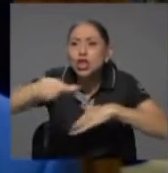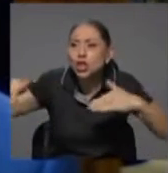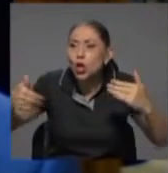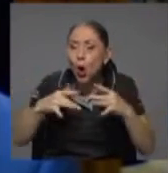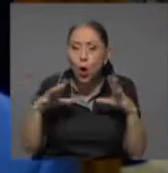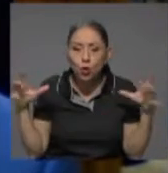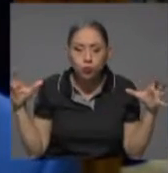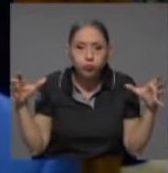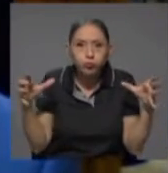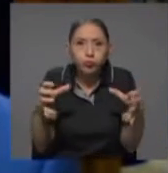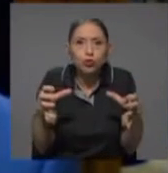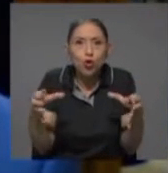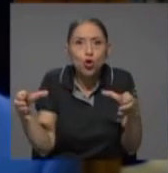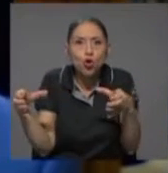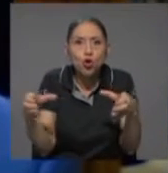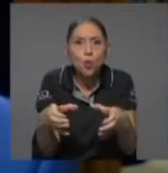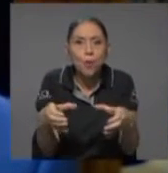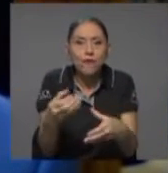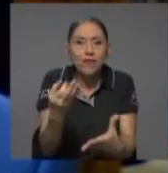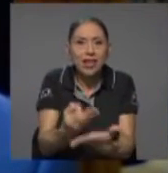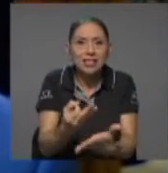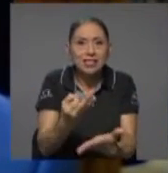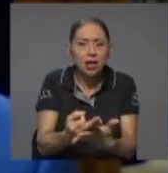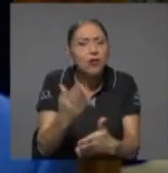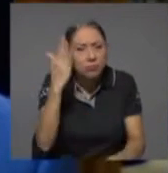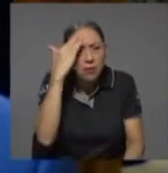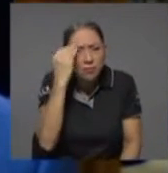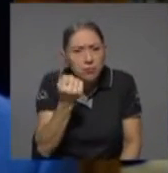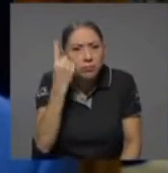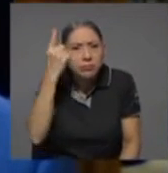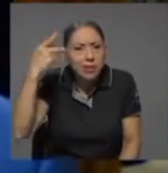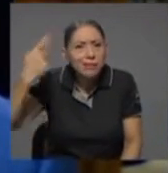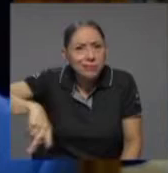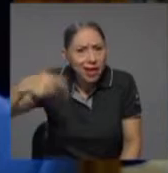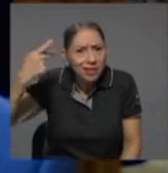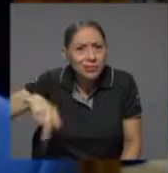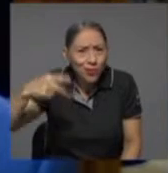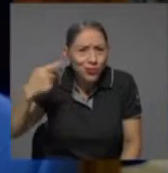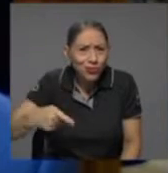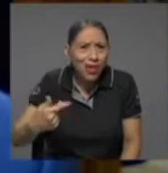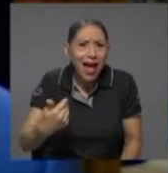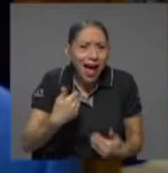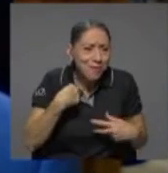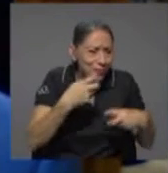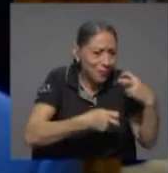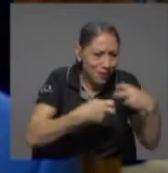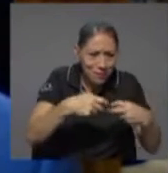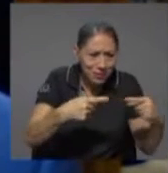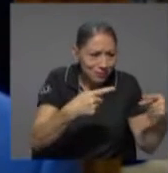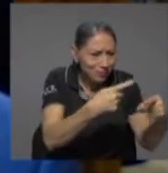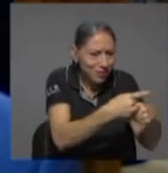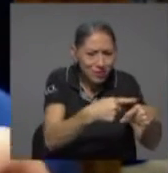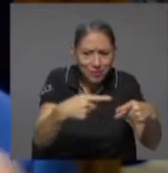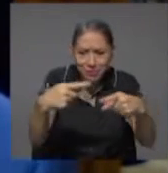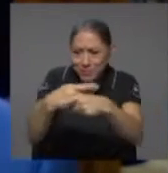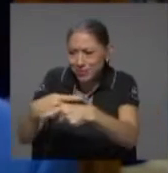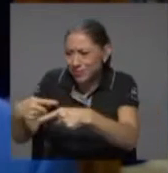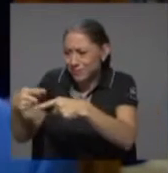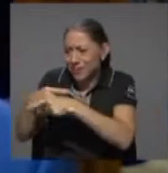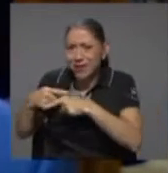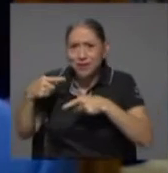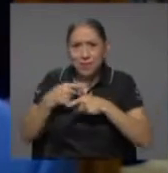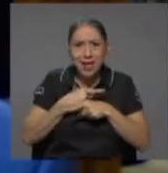entiende que existen riesgos, exposiciones, cruzadas entre las diferentes entidades que son familia,